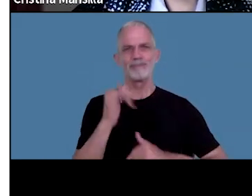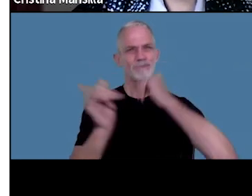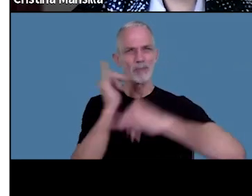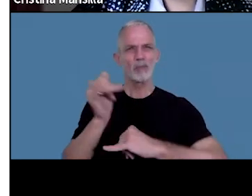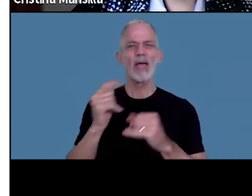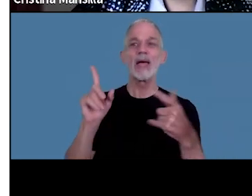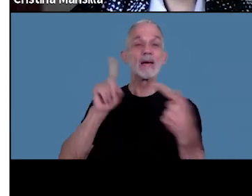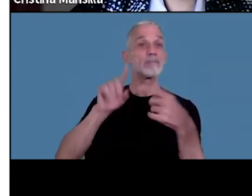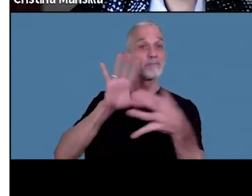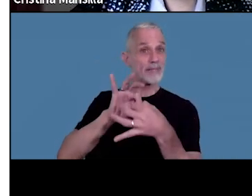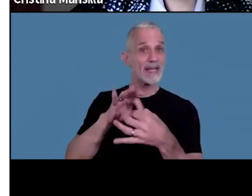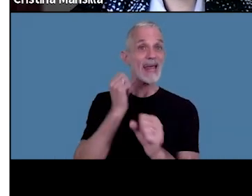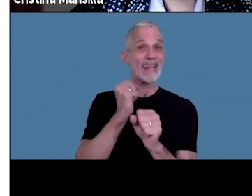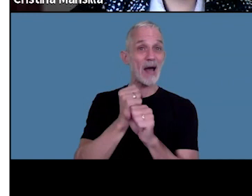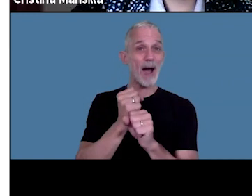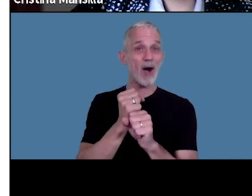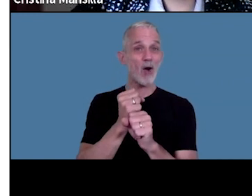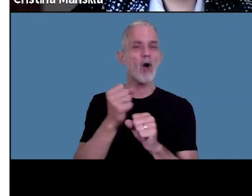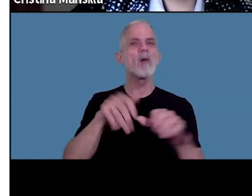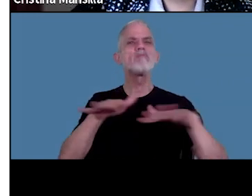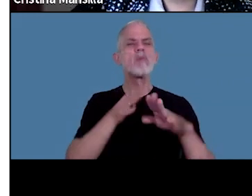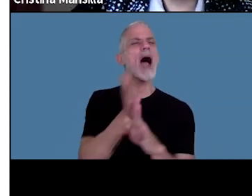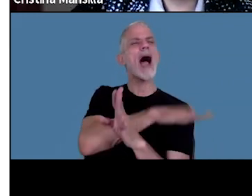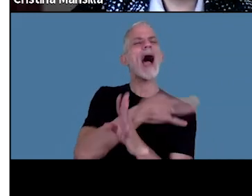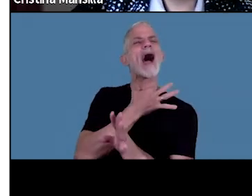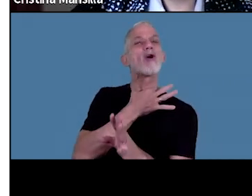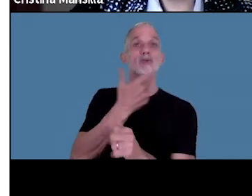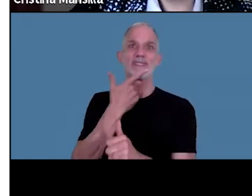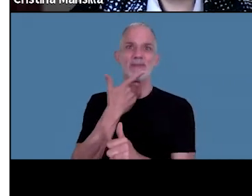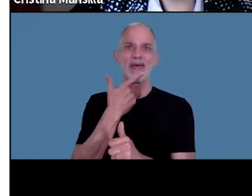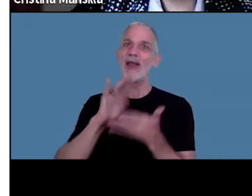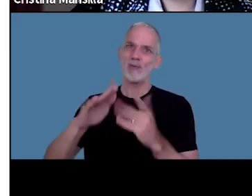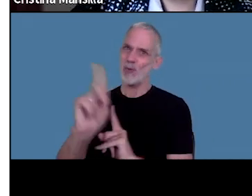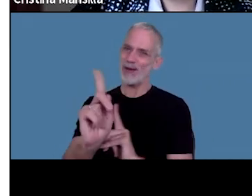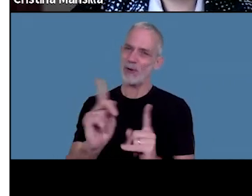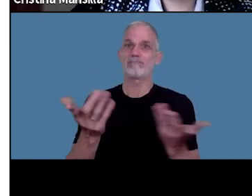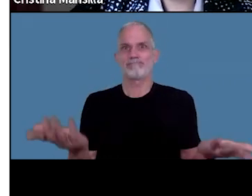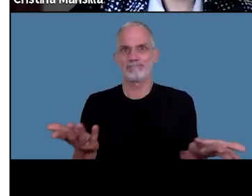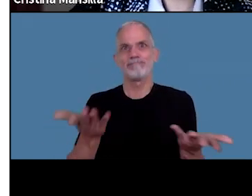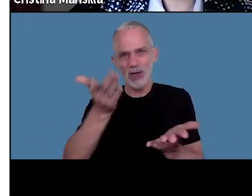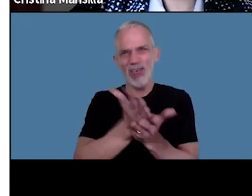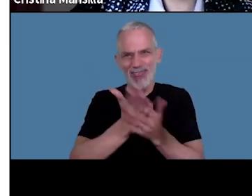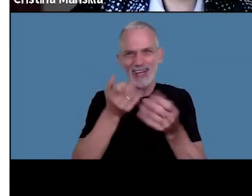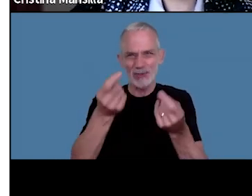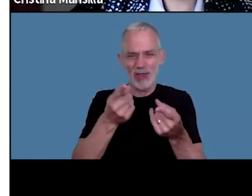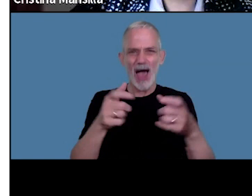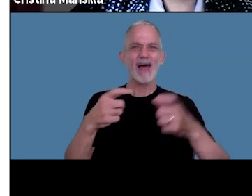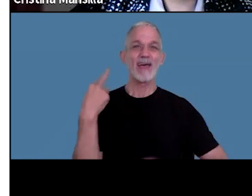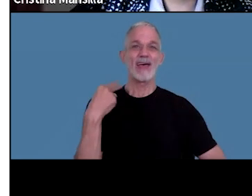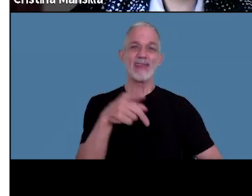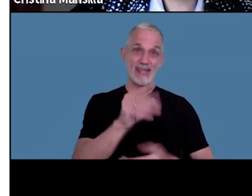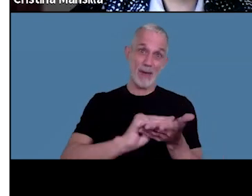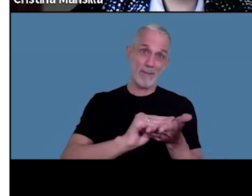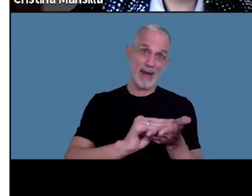relación laboral hubiera estado activa ya en agosto y septiembre que es lógico y por eso el derecho del empleado a